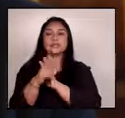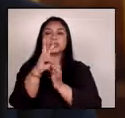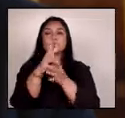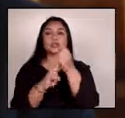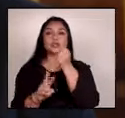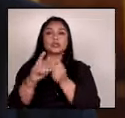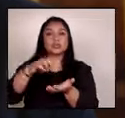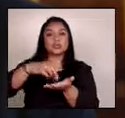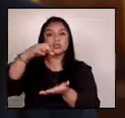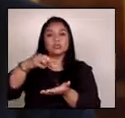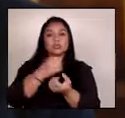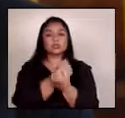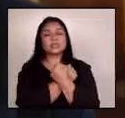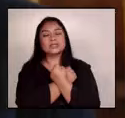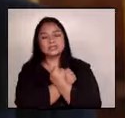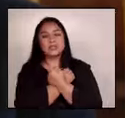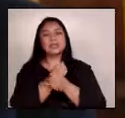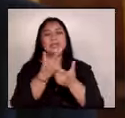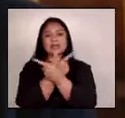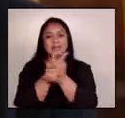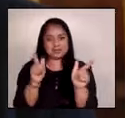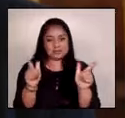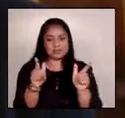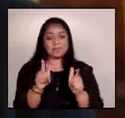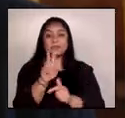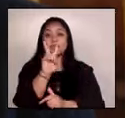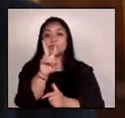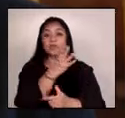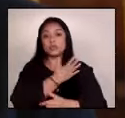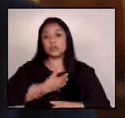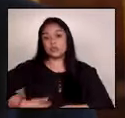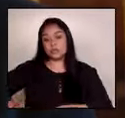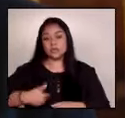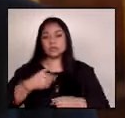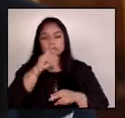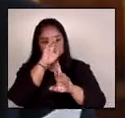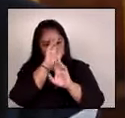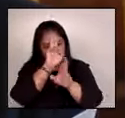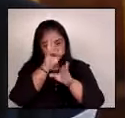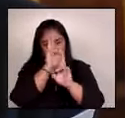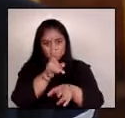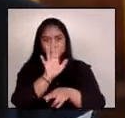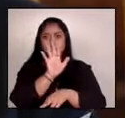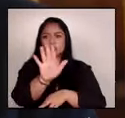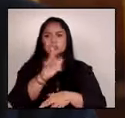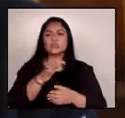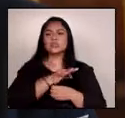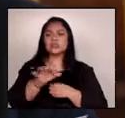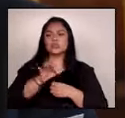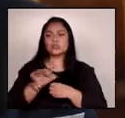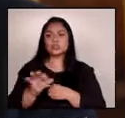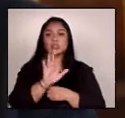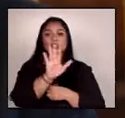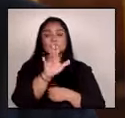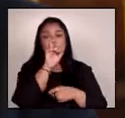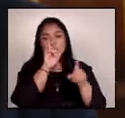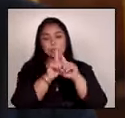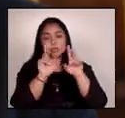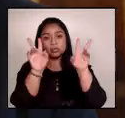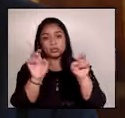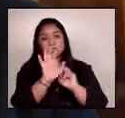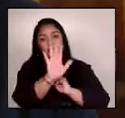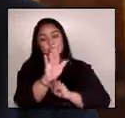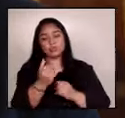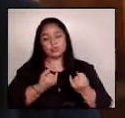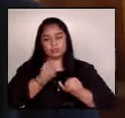amantes de la libertad, de dos gobiernos respetuosos de sus pueblos y sus respectivas aspiraciones,